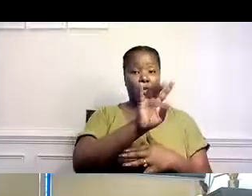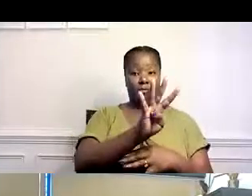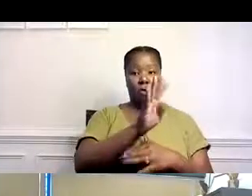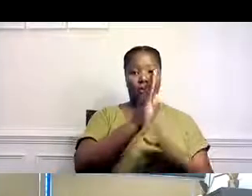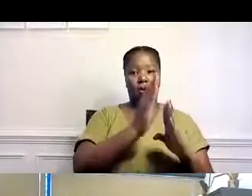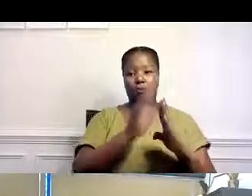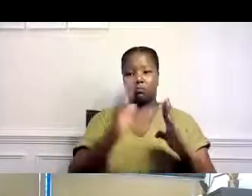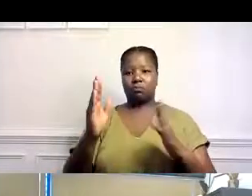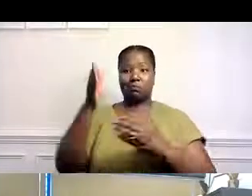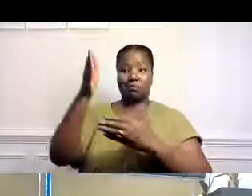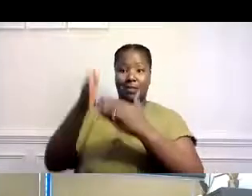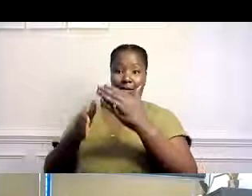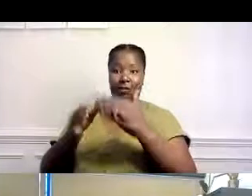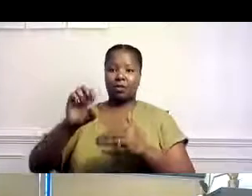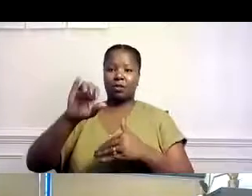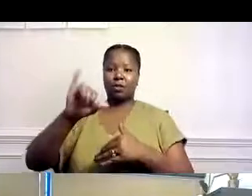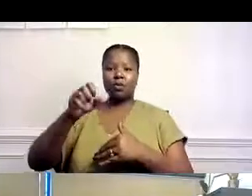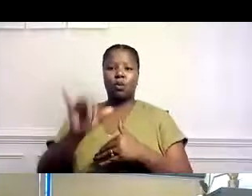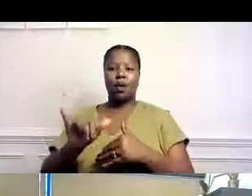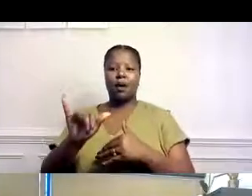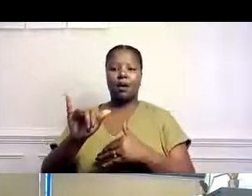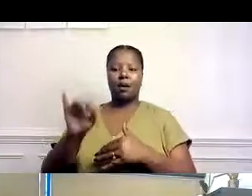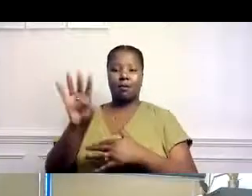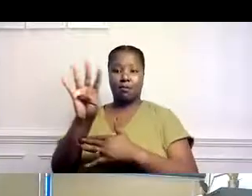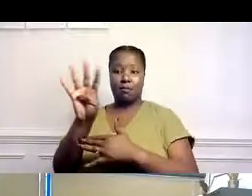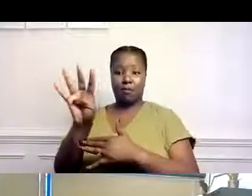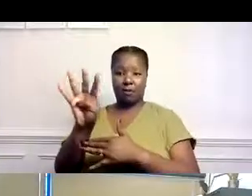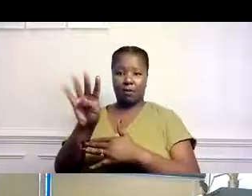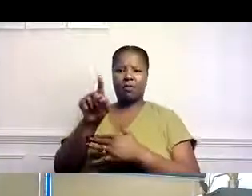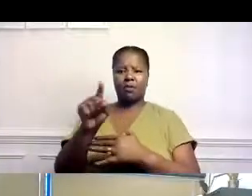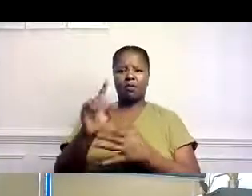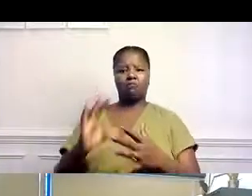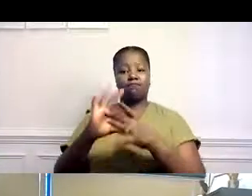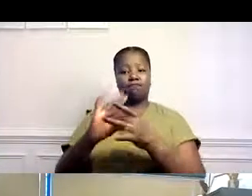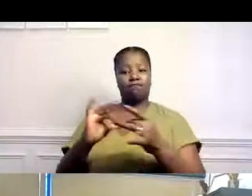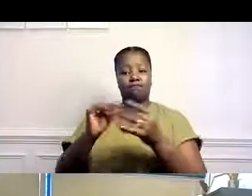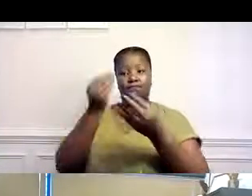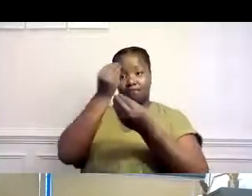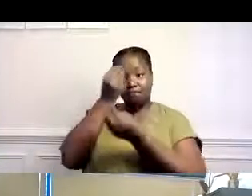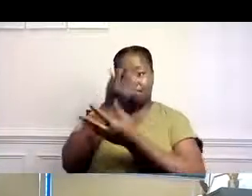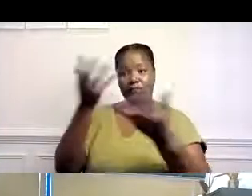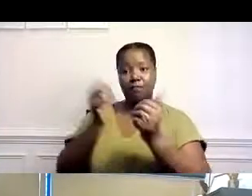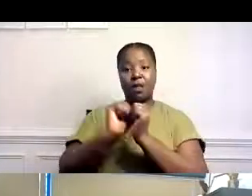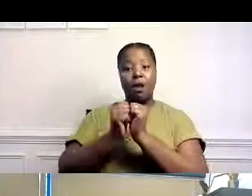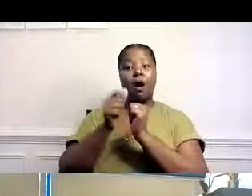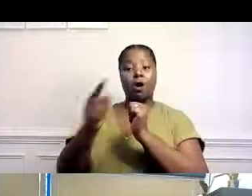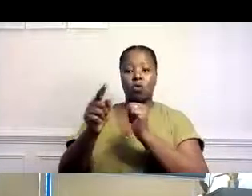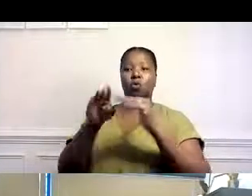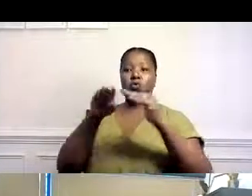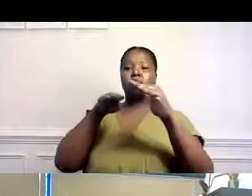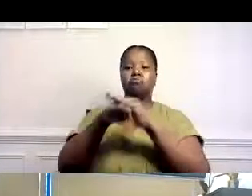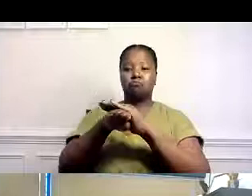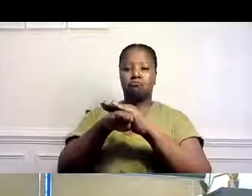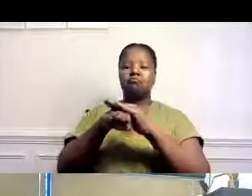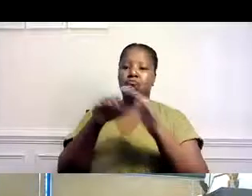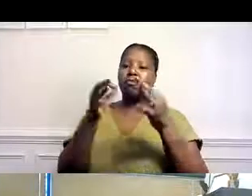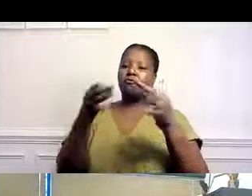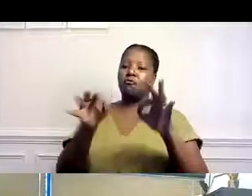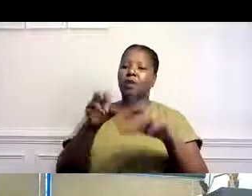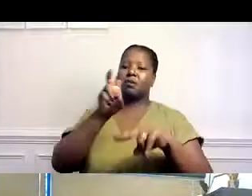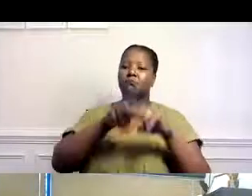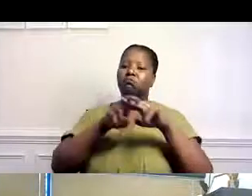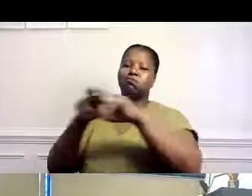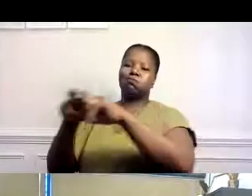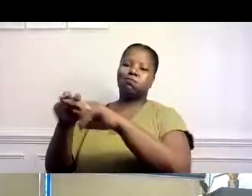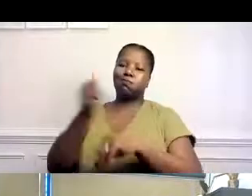junio, disculpe, mayo 24 a julio 24. Así que escuche los informes de noticiero para ver cómo pueden